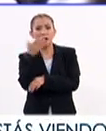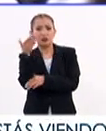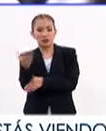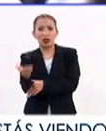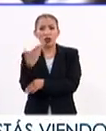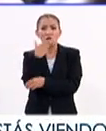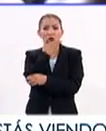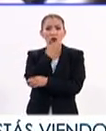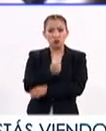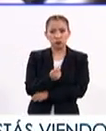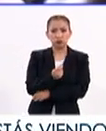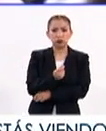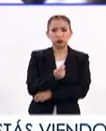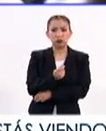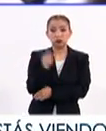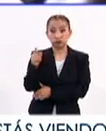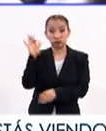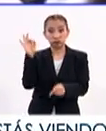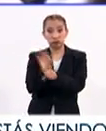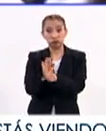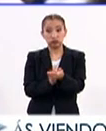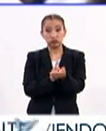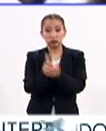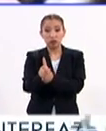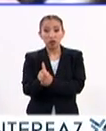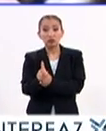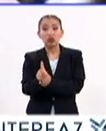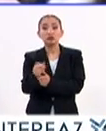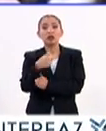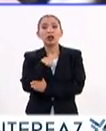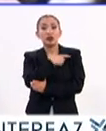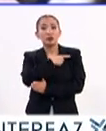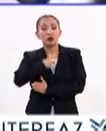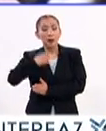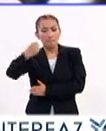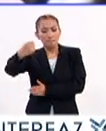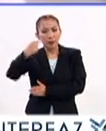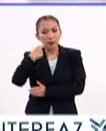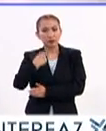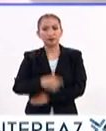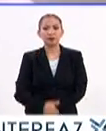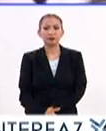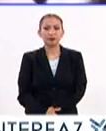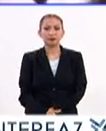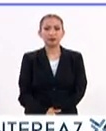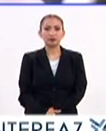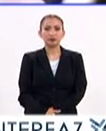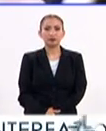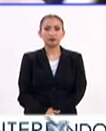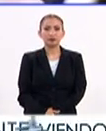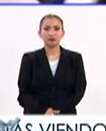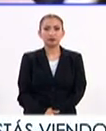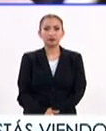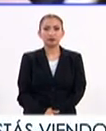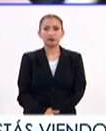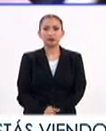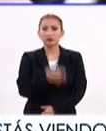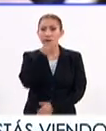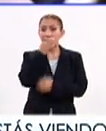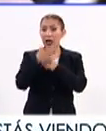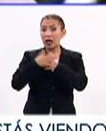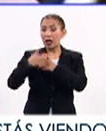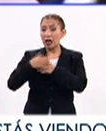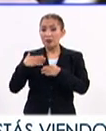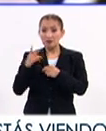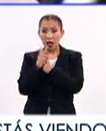hombres que se levanten por sus derechos, pero en este momento lo harán nosotros mismos. Nos llamamos